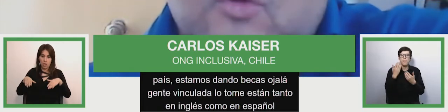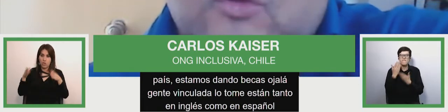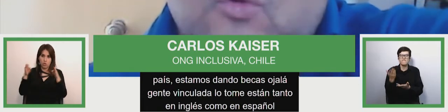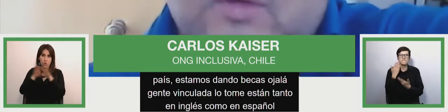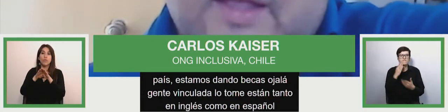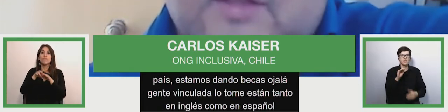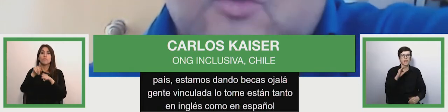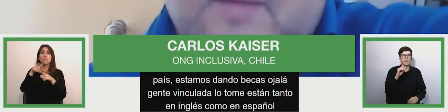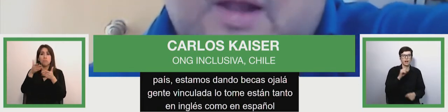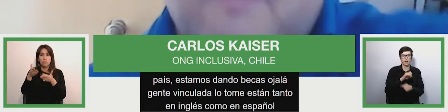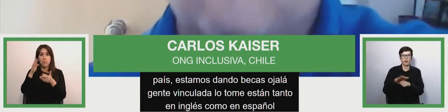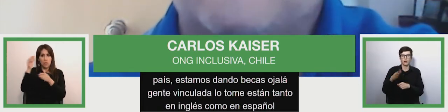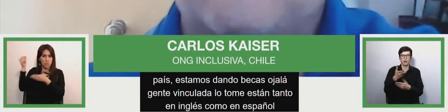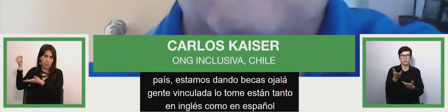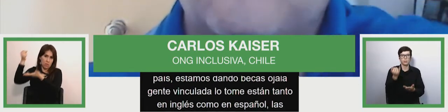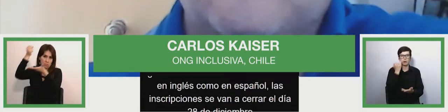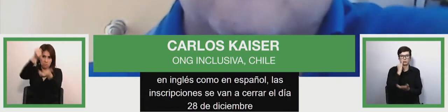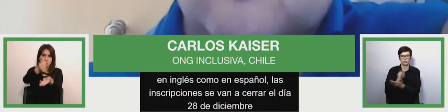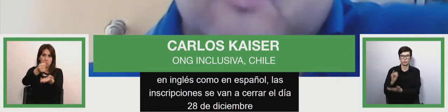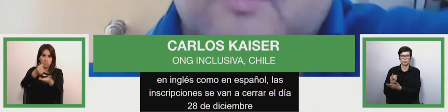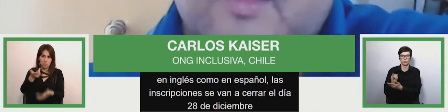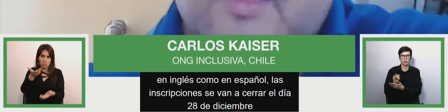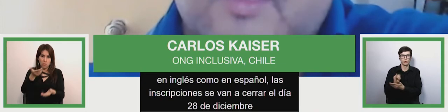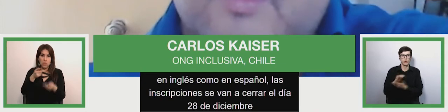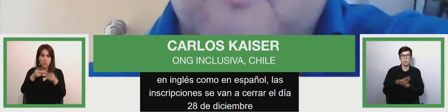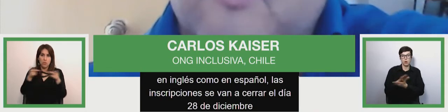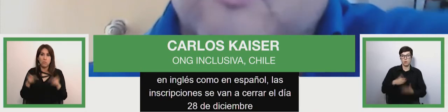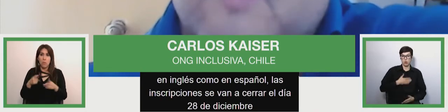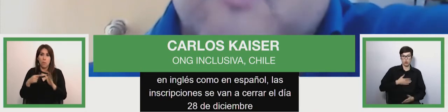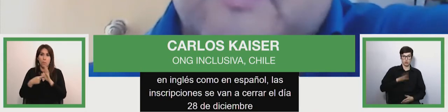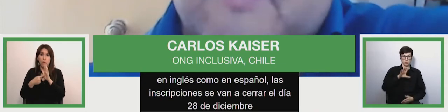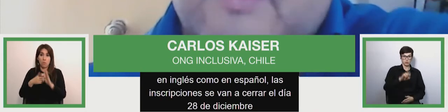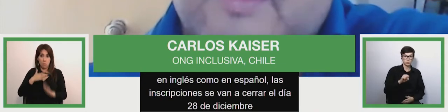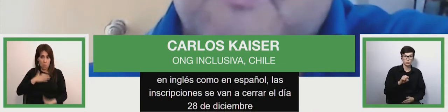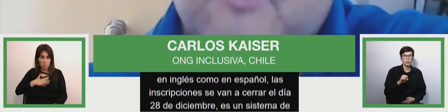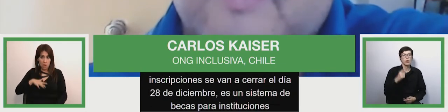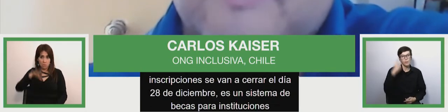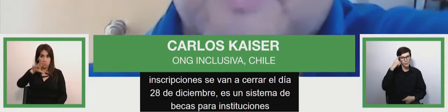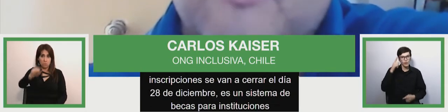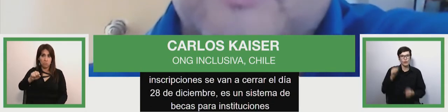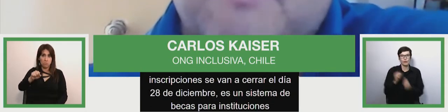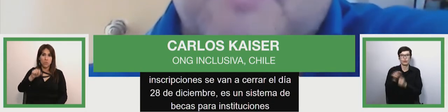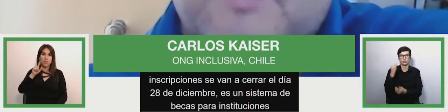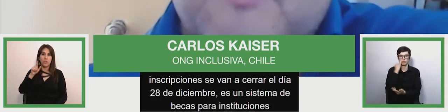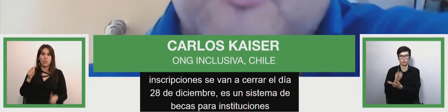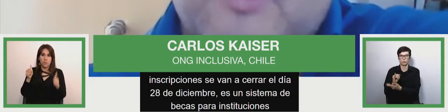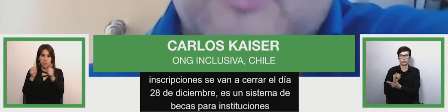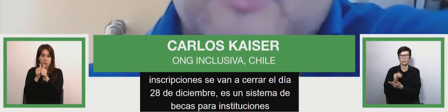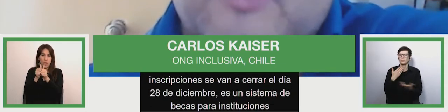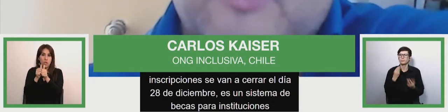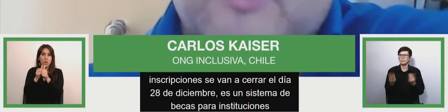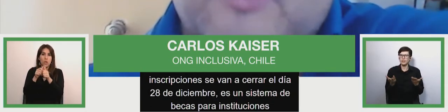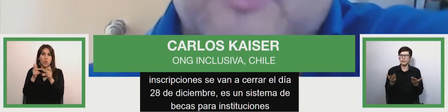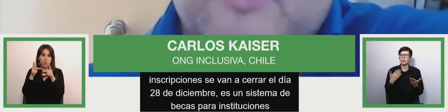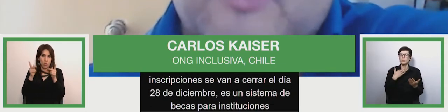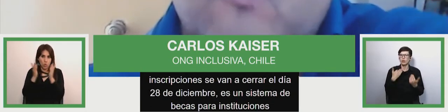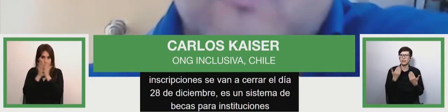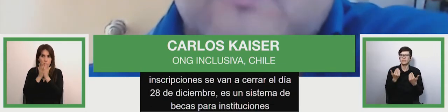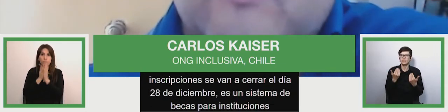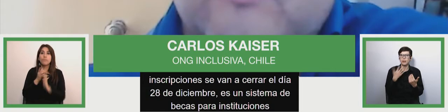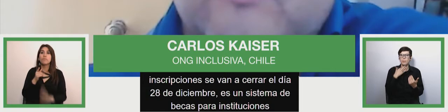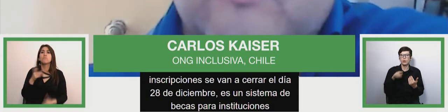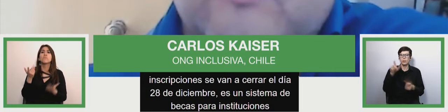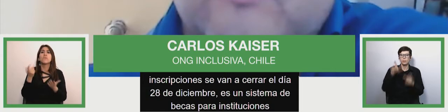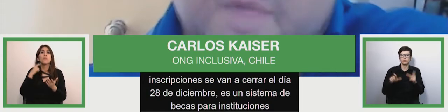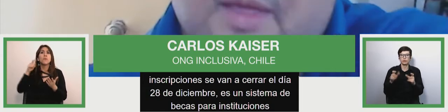abierto a todo quien quiera tomarla pero a través de alguna institución porque tomamos esta medida porque necesitamos siempre monitorear que la gente que tome